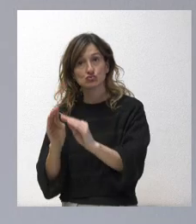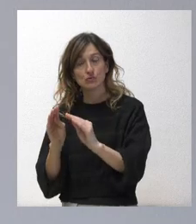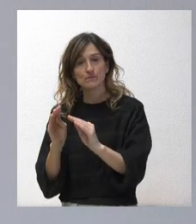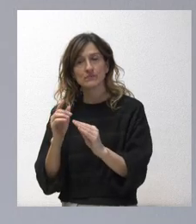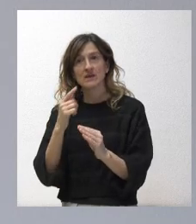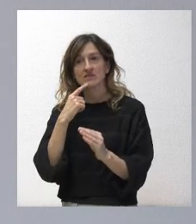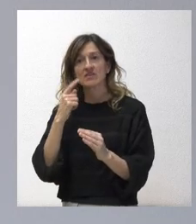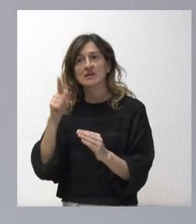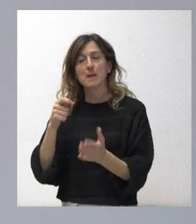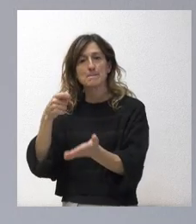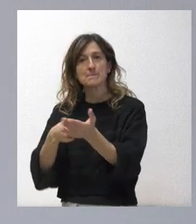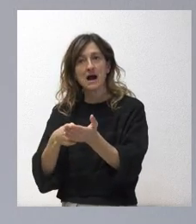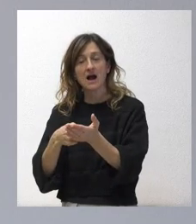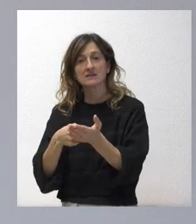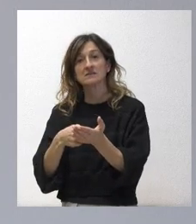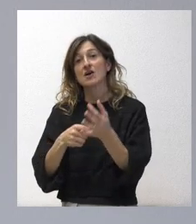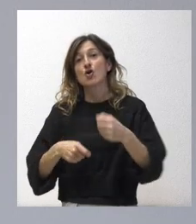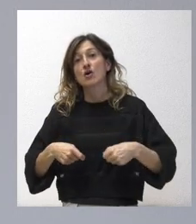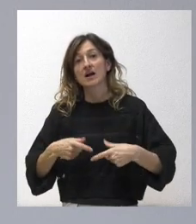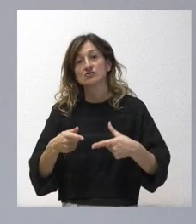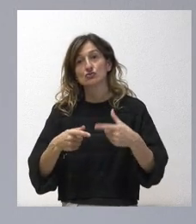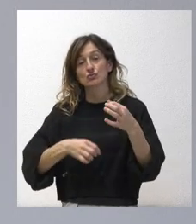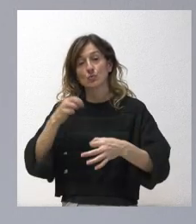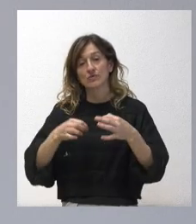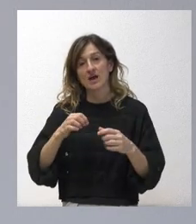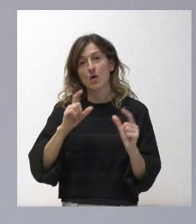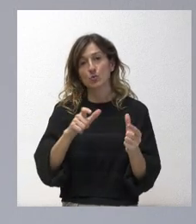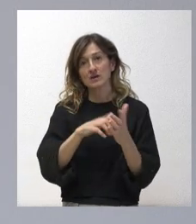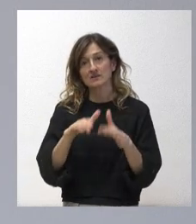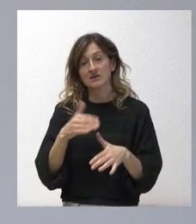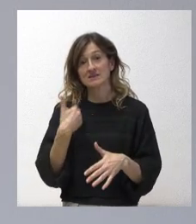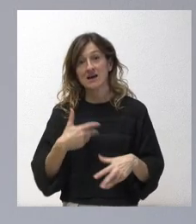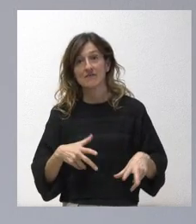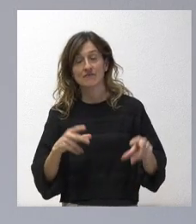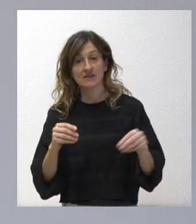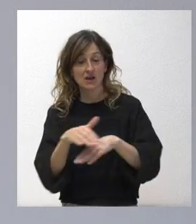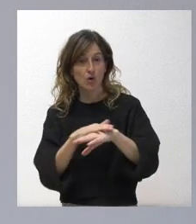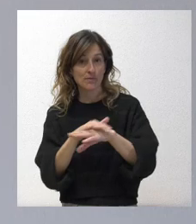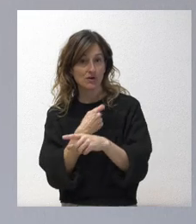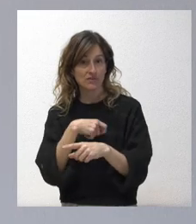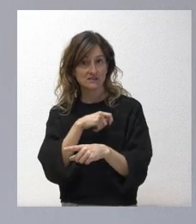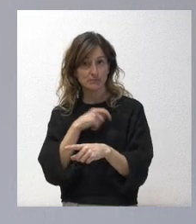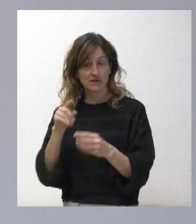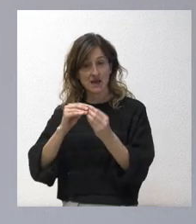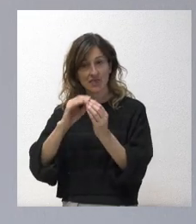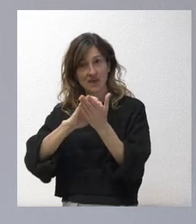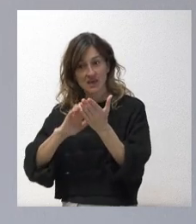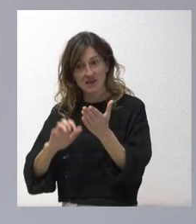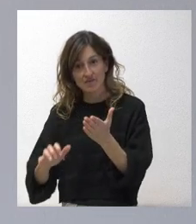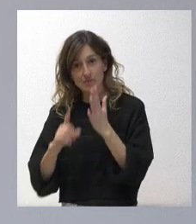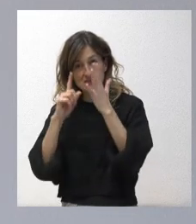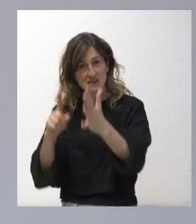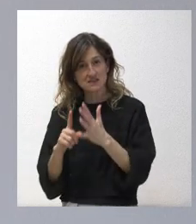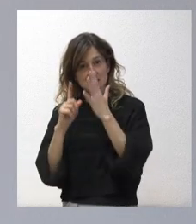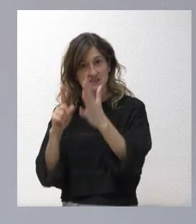costas del procedimiento a la Junta de Castilla y León. Y ahora, para terminar, ahora sí que el Gobierno de España, para hacer el informe seccional que le corresponde hacer en el